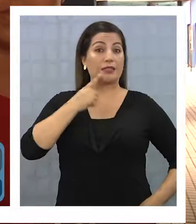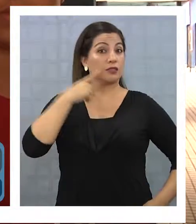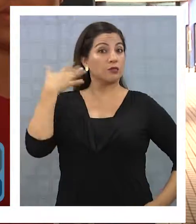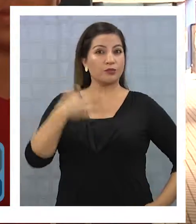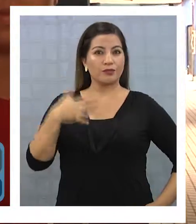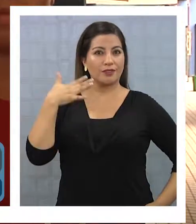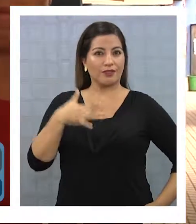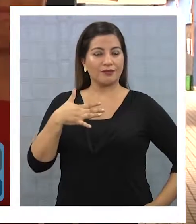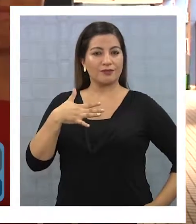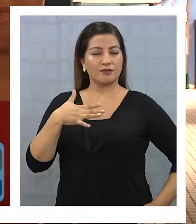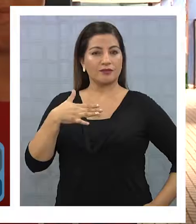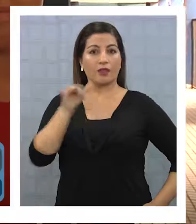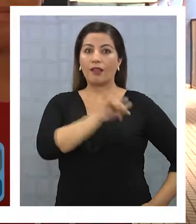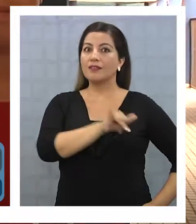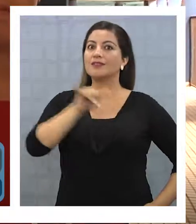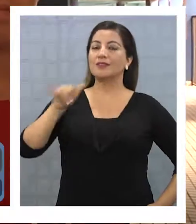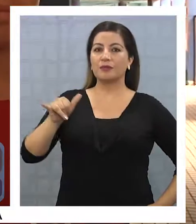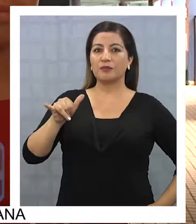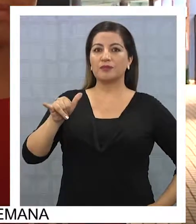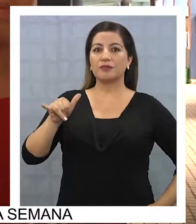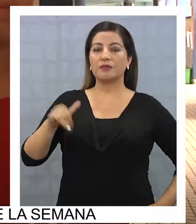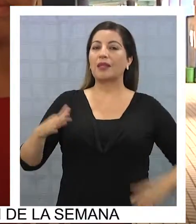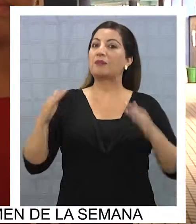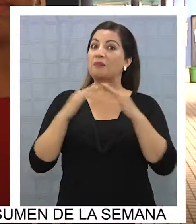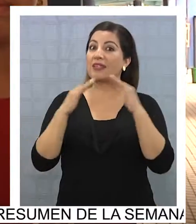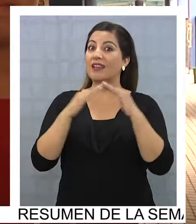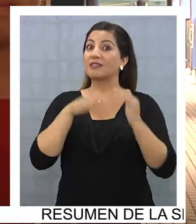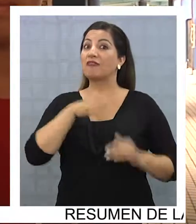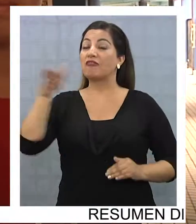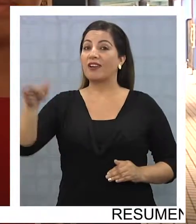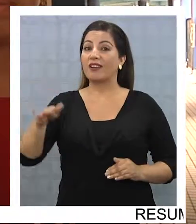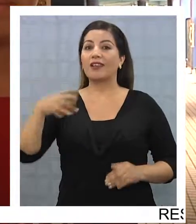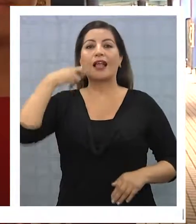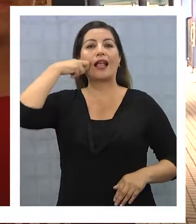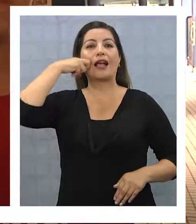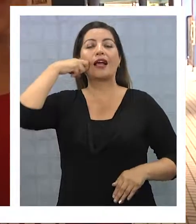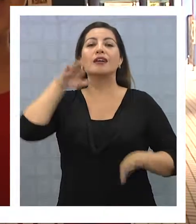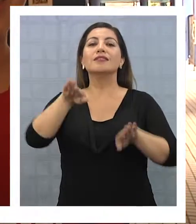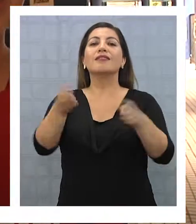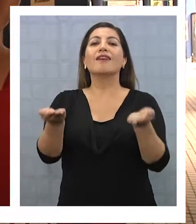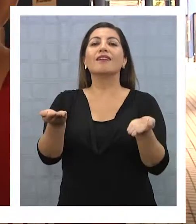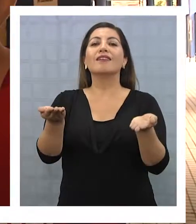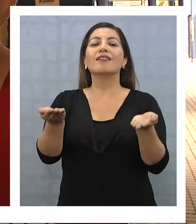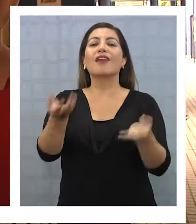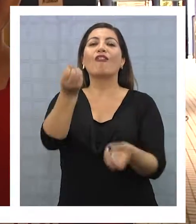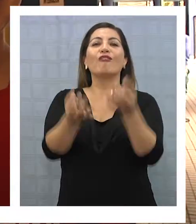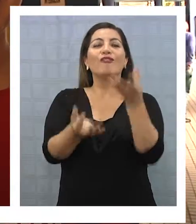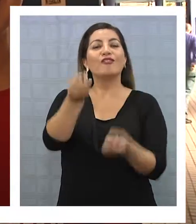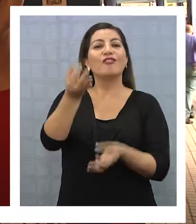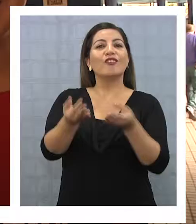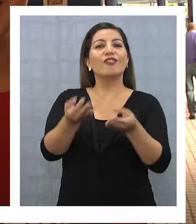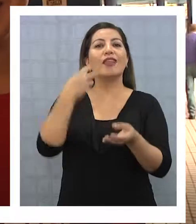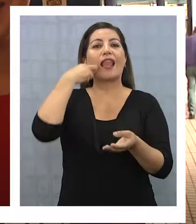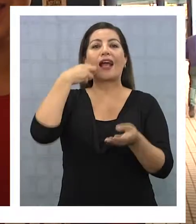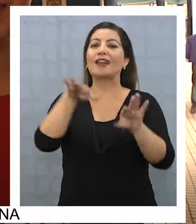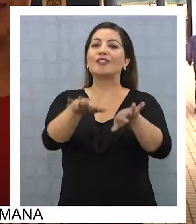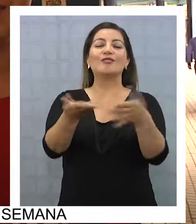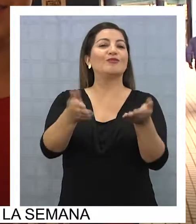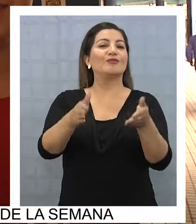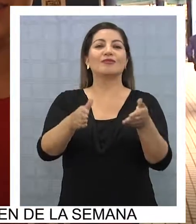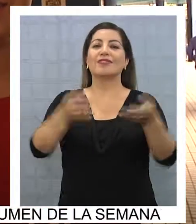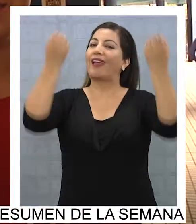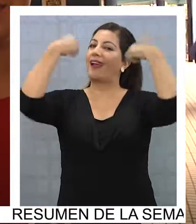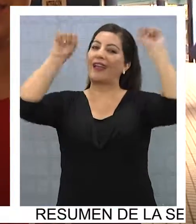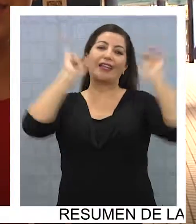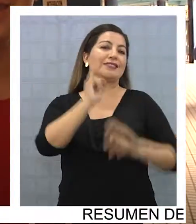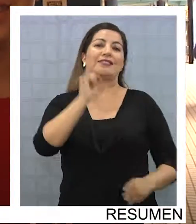muy relevante y después ir a tirar y prender el asado, prender el foguito y tirar la carne a la barrilla